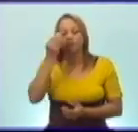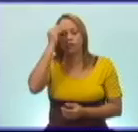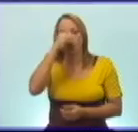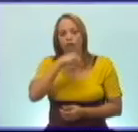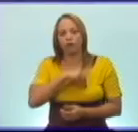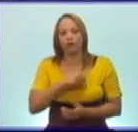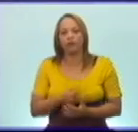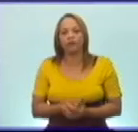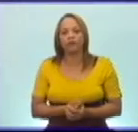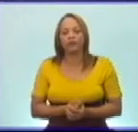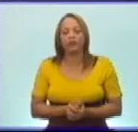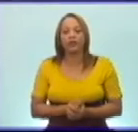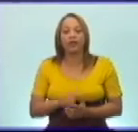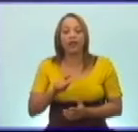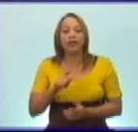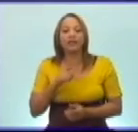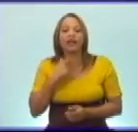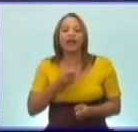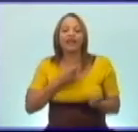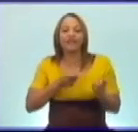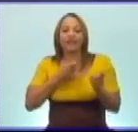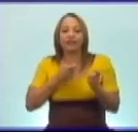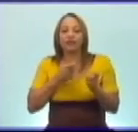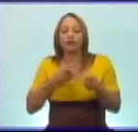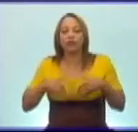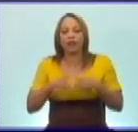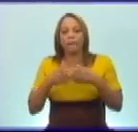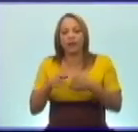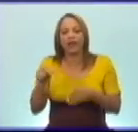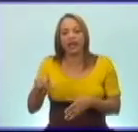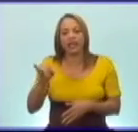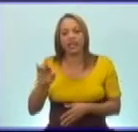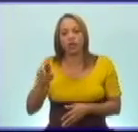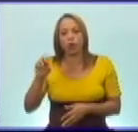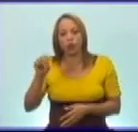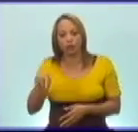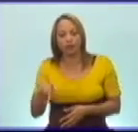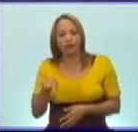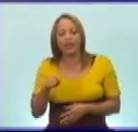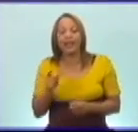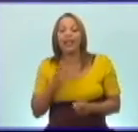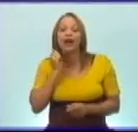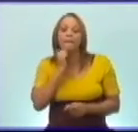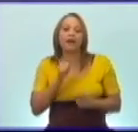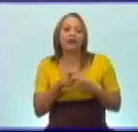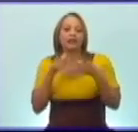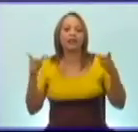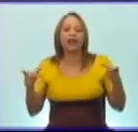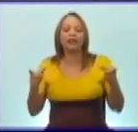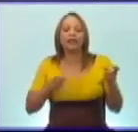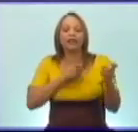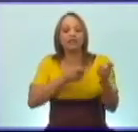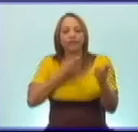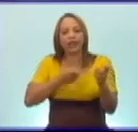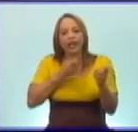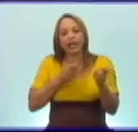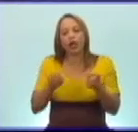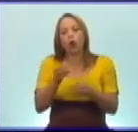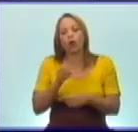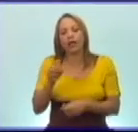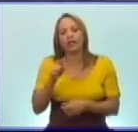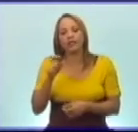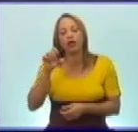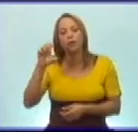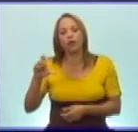Es el preludio de la invasión de Playa Girón o Bahía de Cochinos, la más grande operación militar organizada por la CIA.